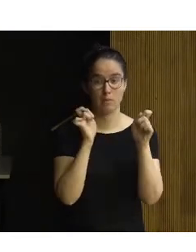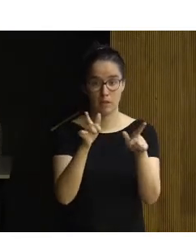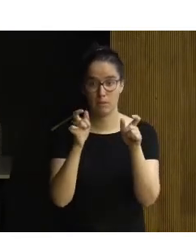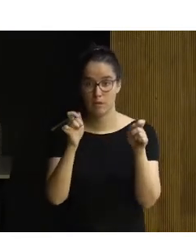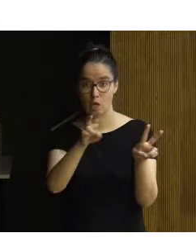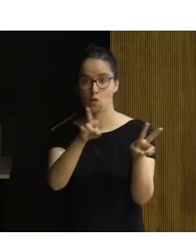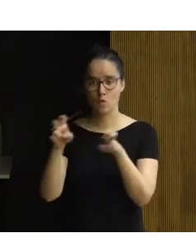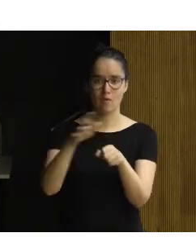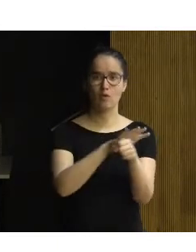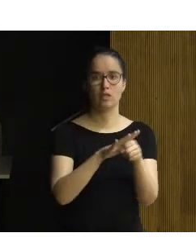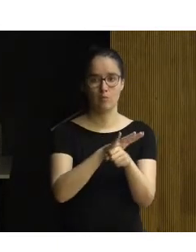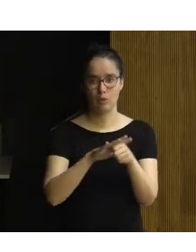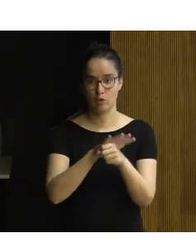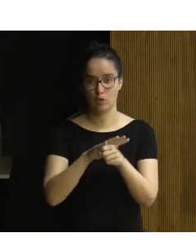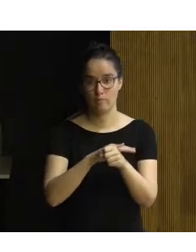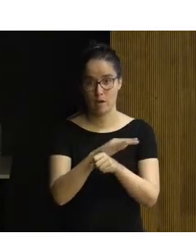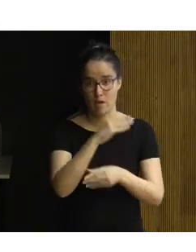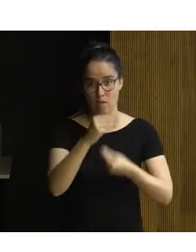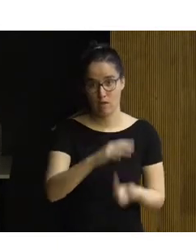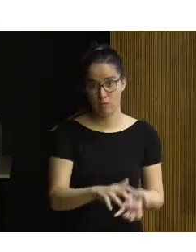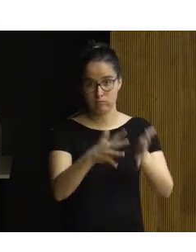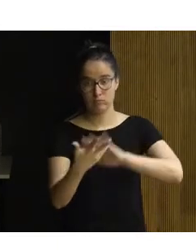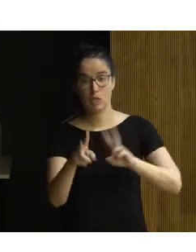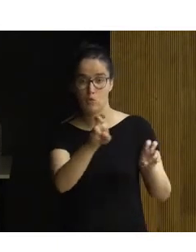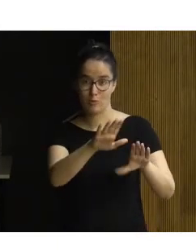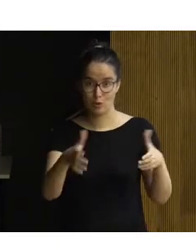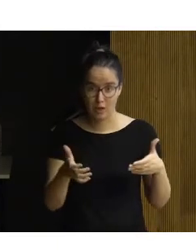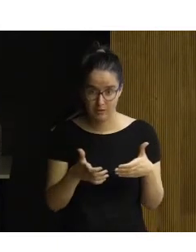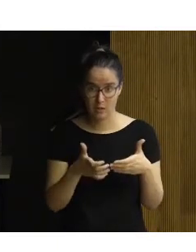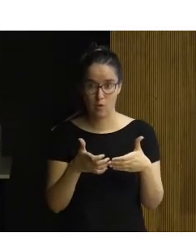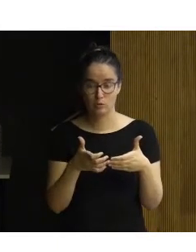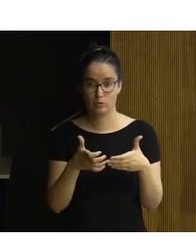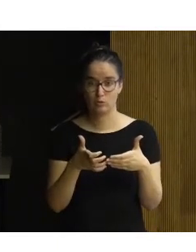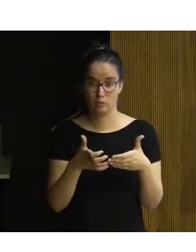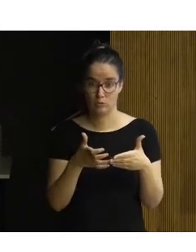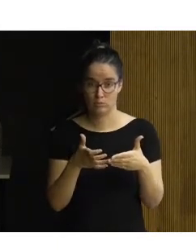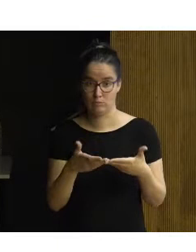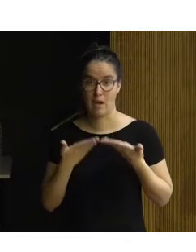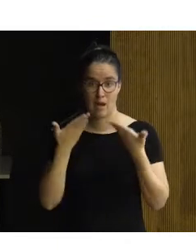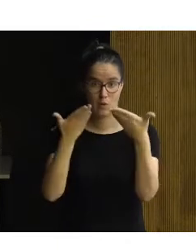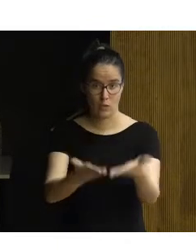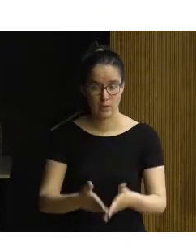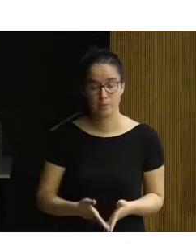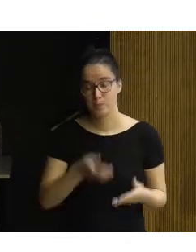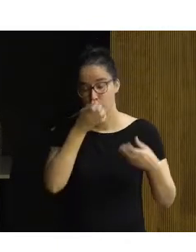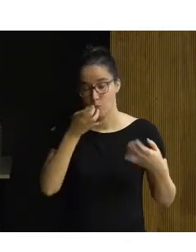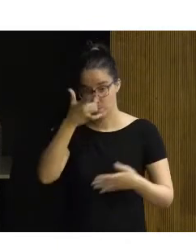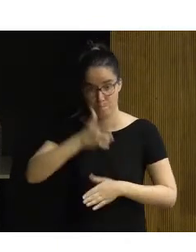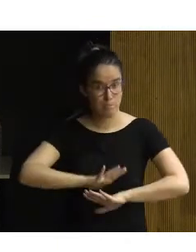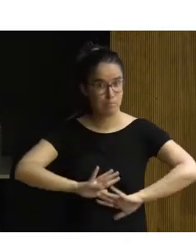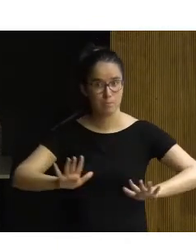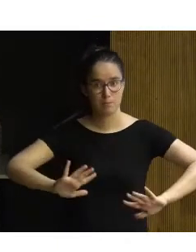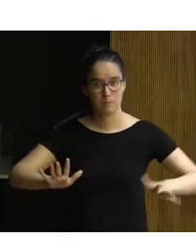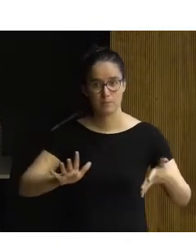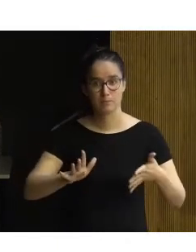líneas, nuevas áreas de actuación y nuevos colectivos a los que atender. Muy bien, y por mi parte, nada más,